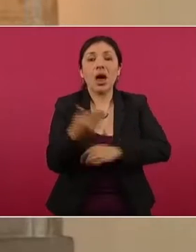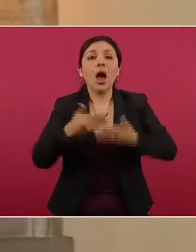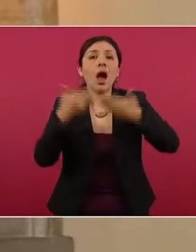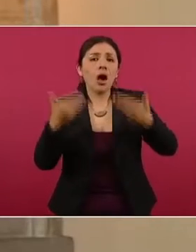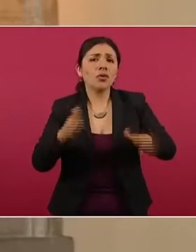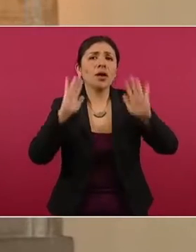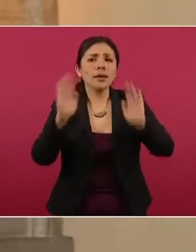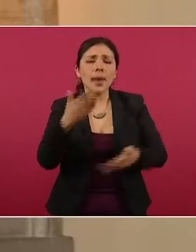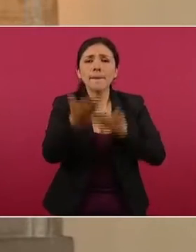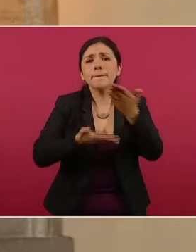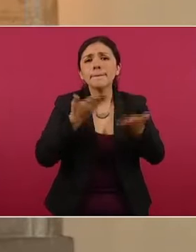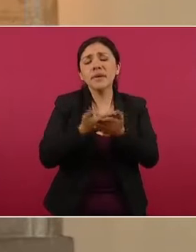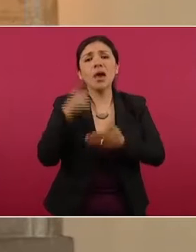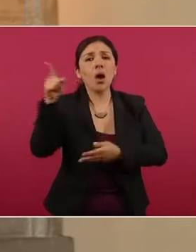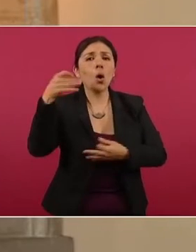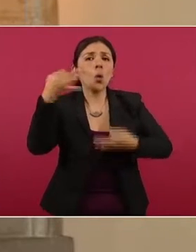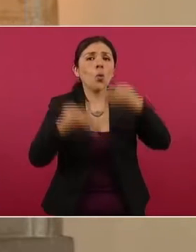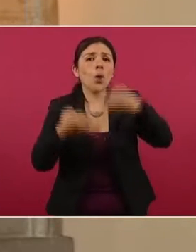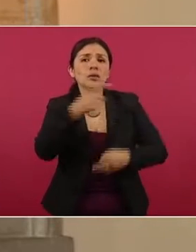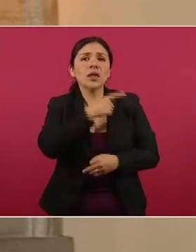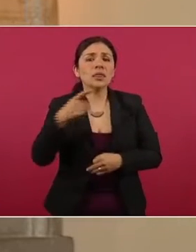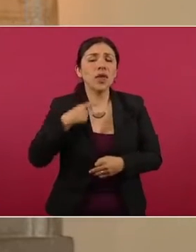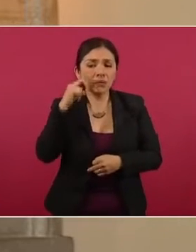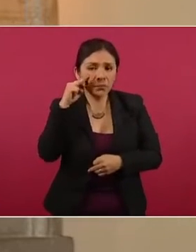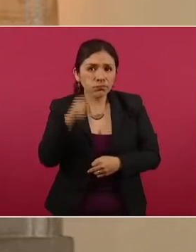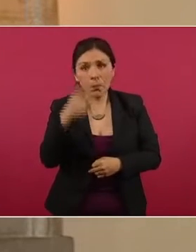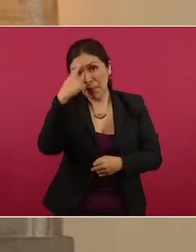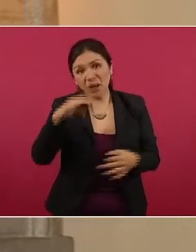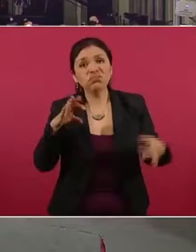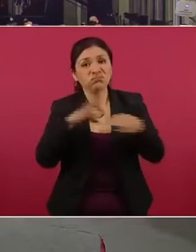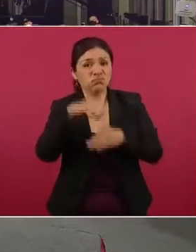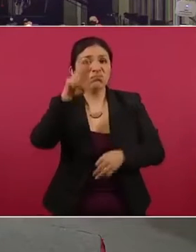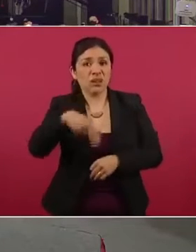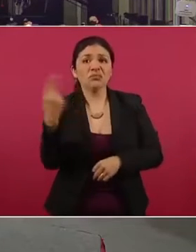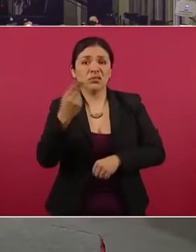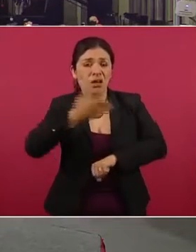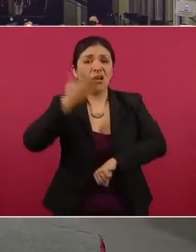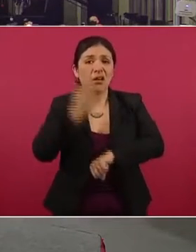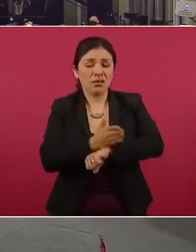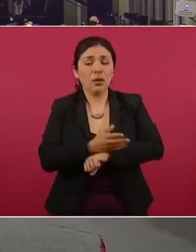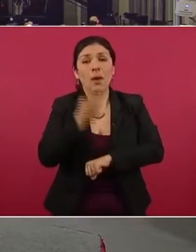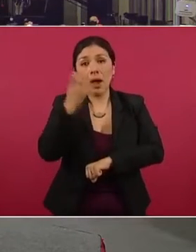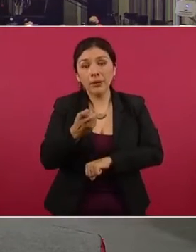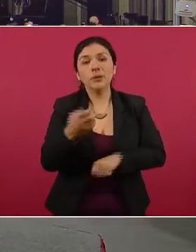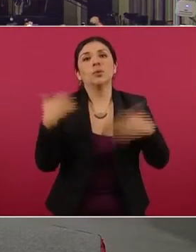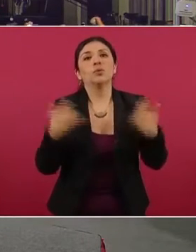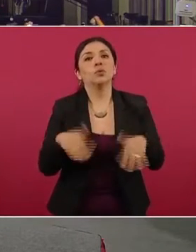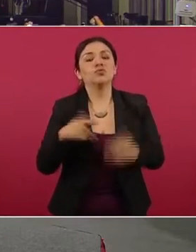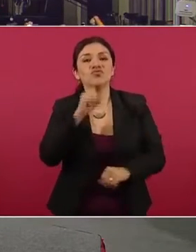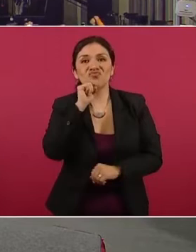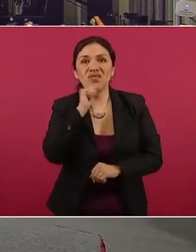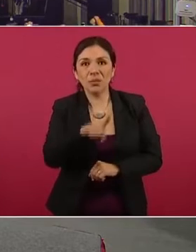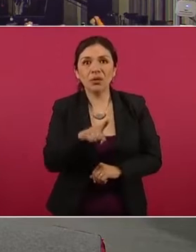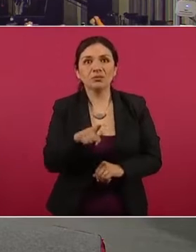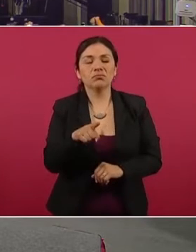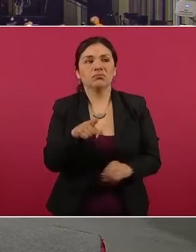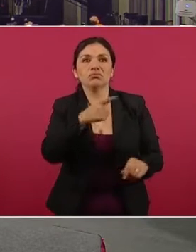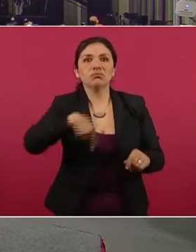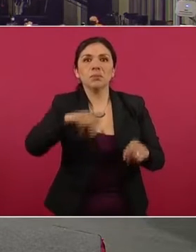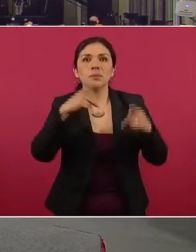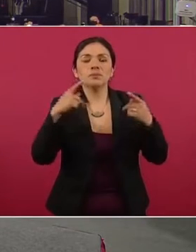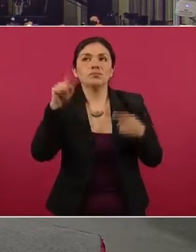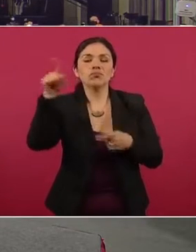solicitó que el juez obsequie la vinculación a proceso penal, pero este también fue un evento que conmocionó